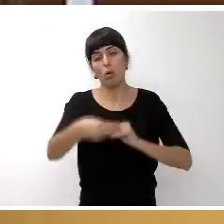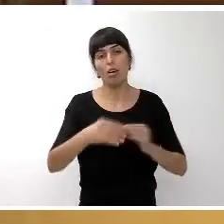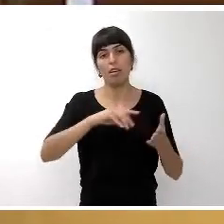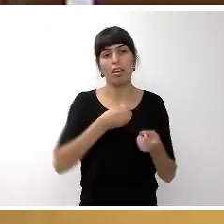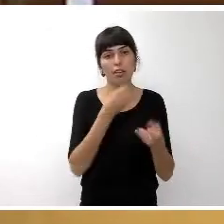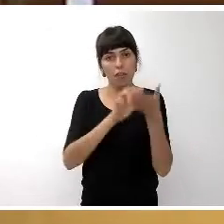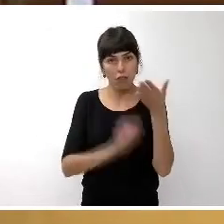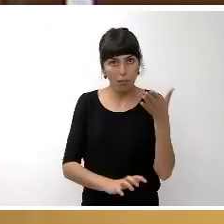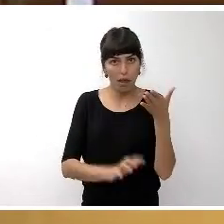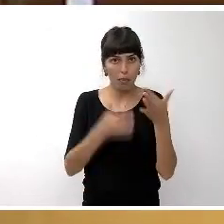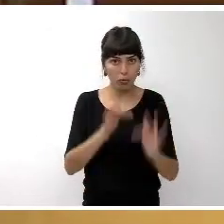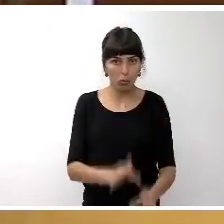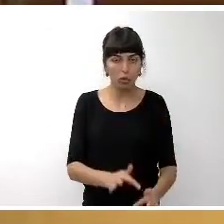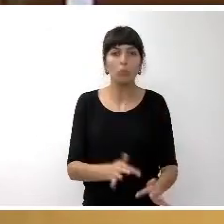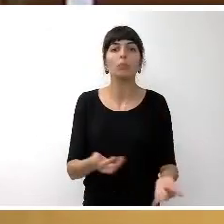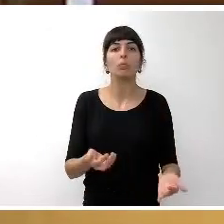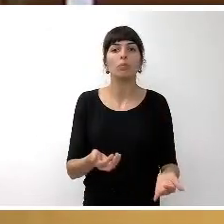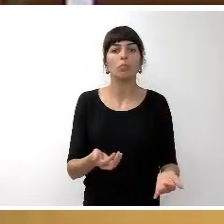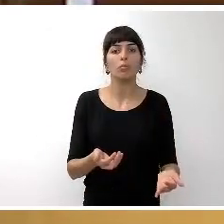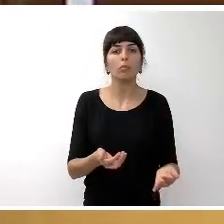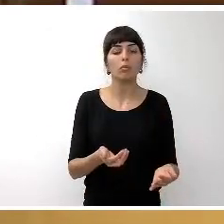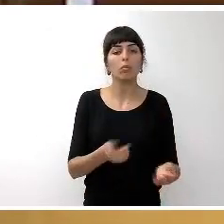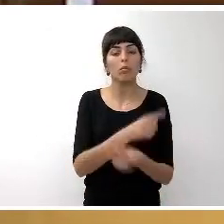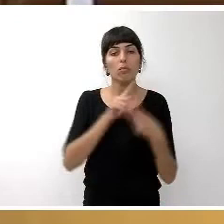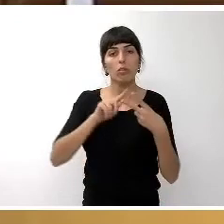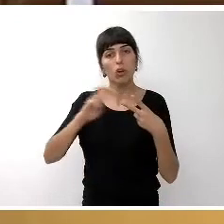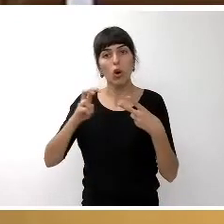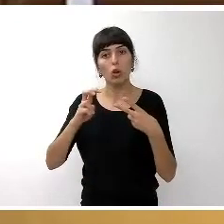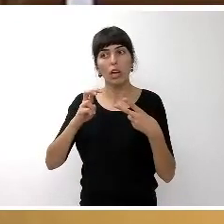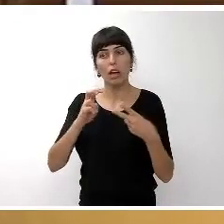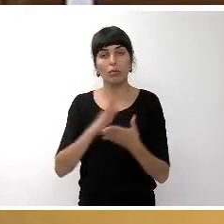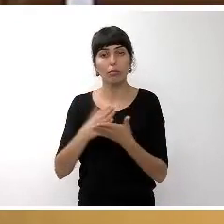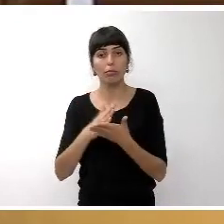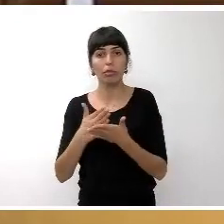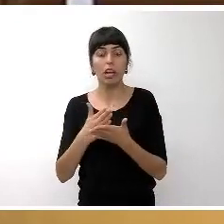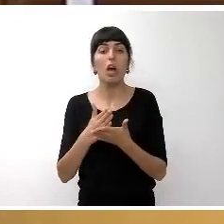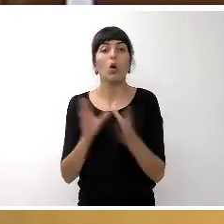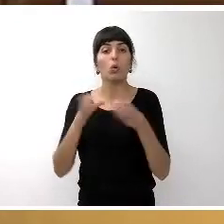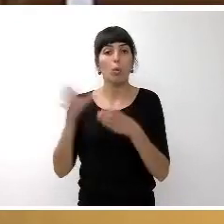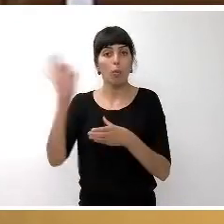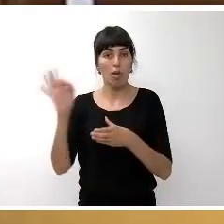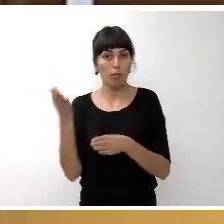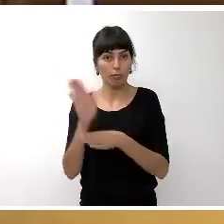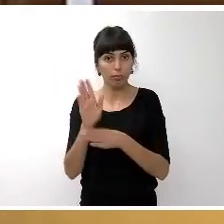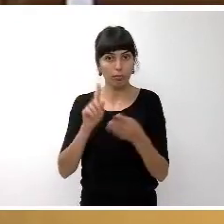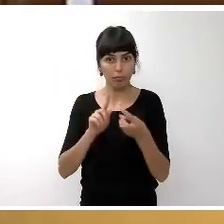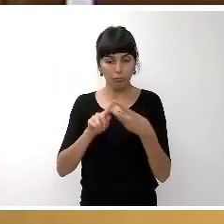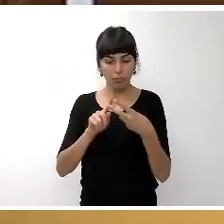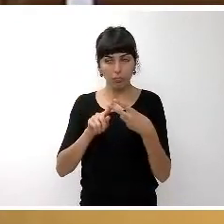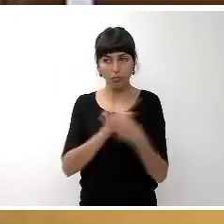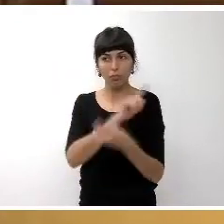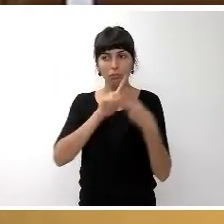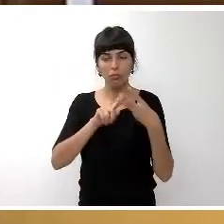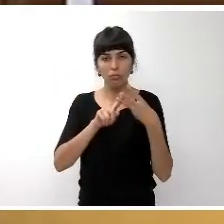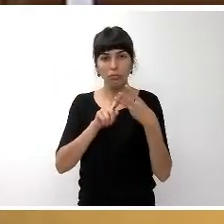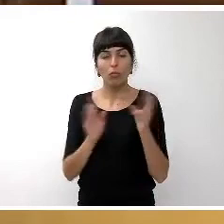teniendo en cuenta sus observaciones una enmienda que ha presentado el grupo de Podemos parcial unas enmiendas